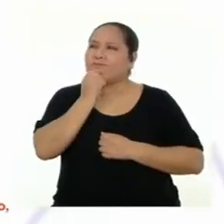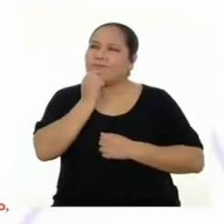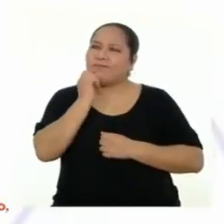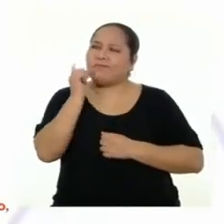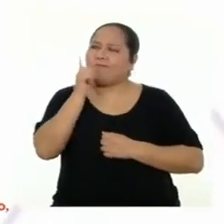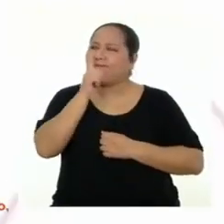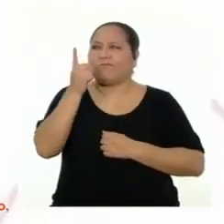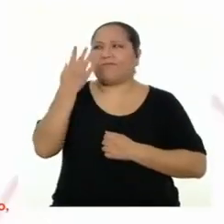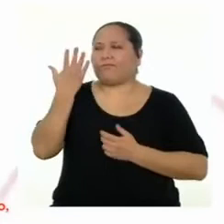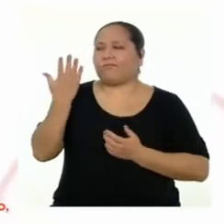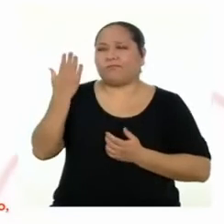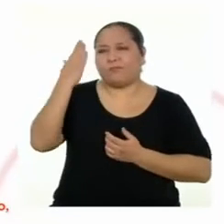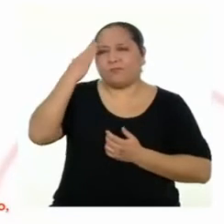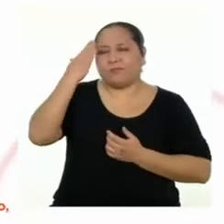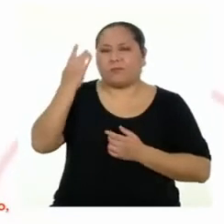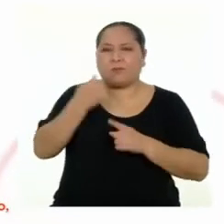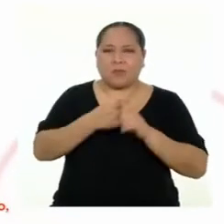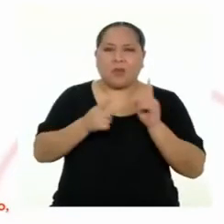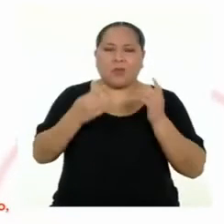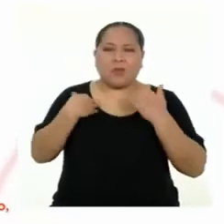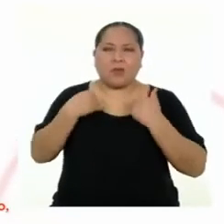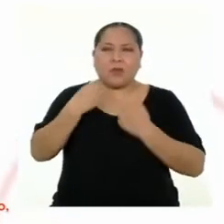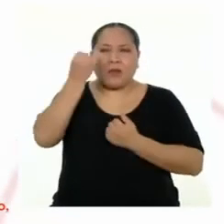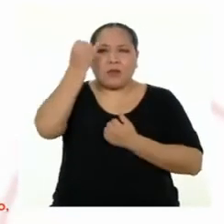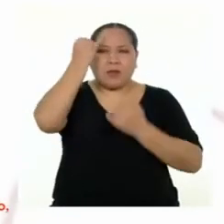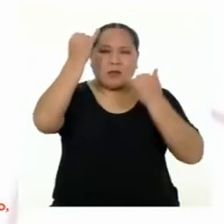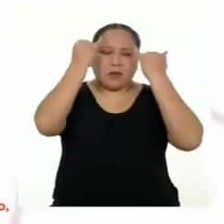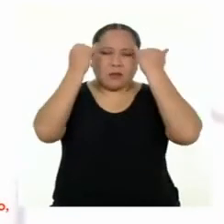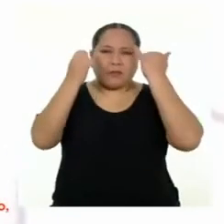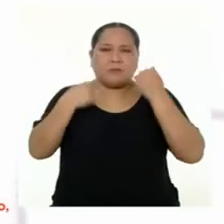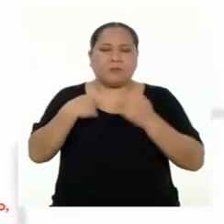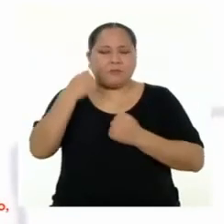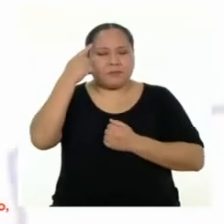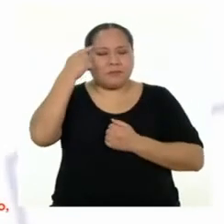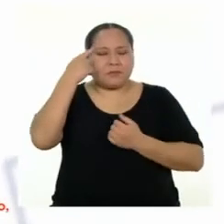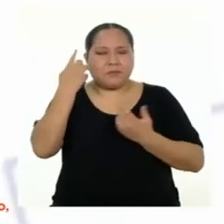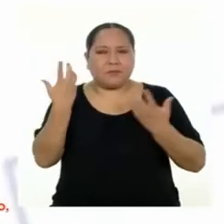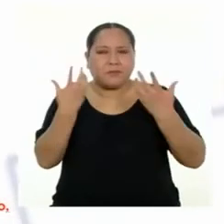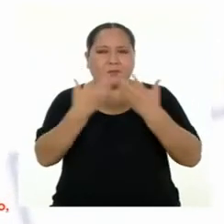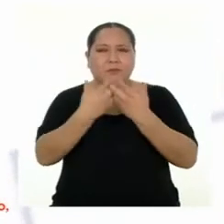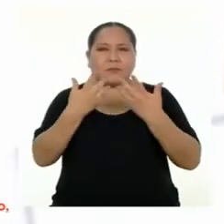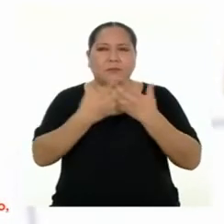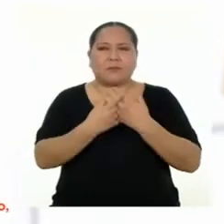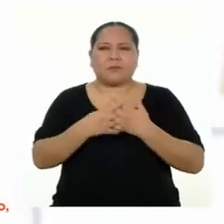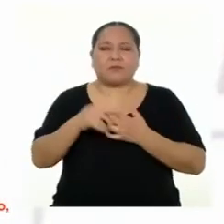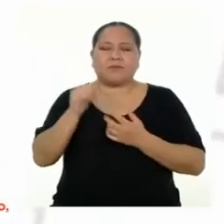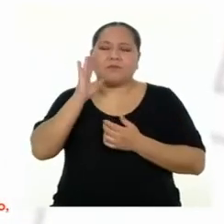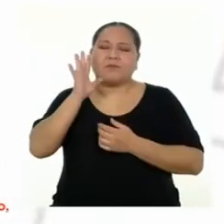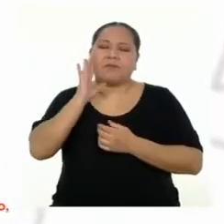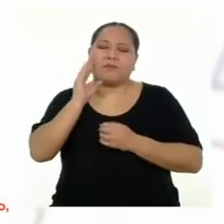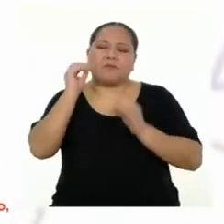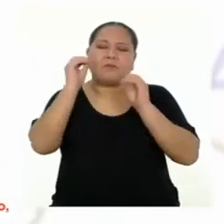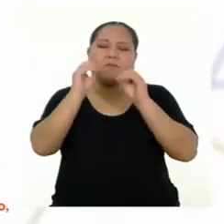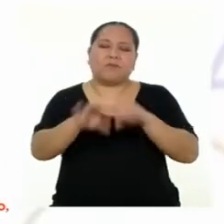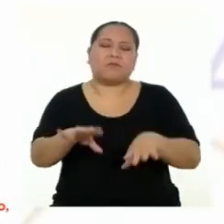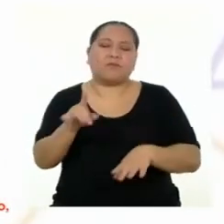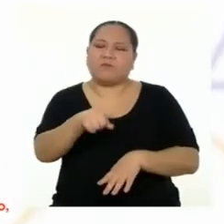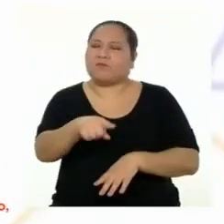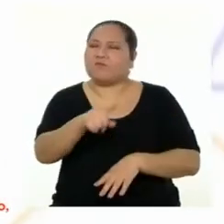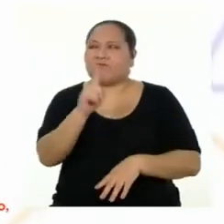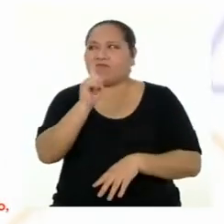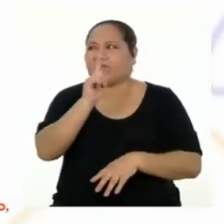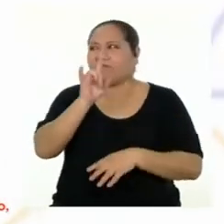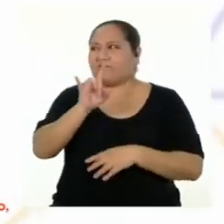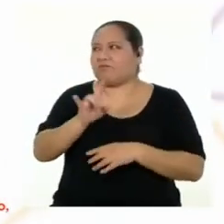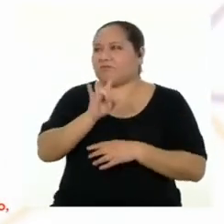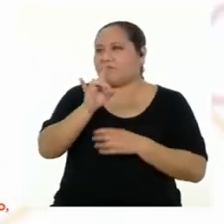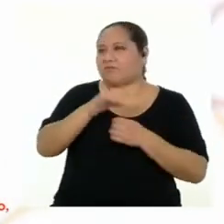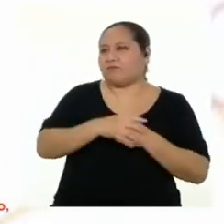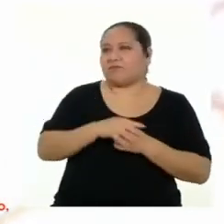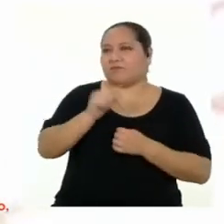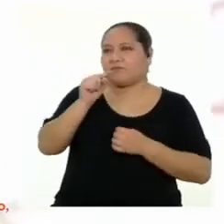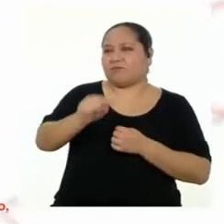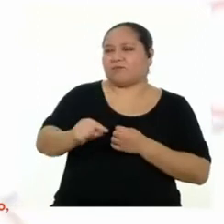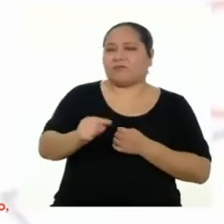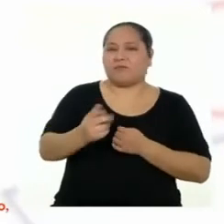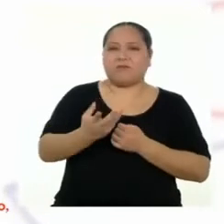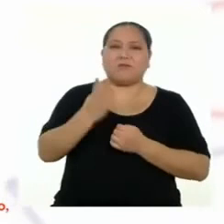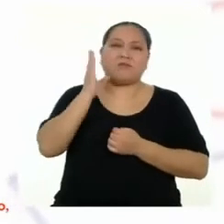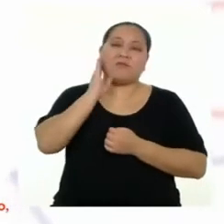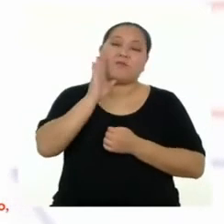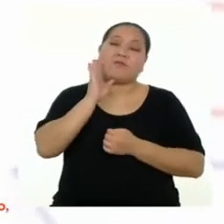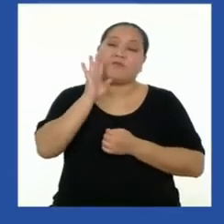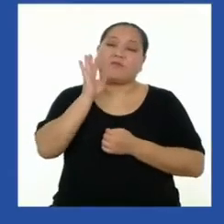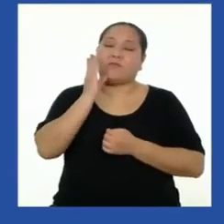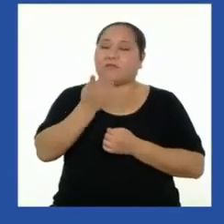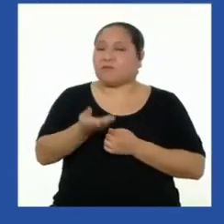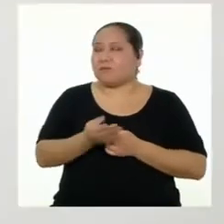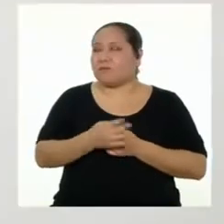pero tengo algunas ideas. Me parece que debe estar relacionado con algo que tiramos porque ya no nos es útil, ¿no? Es a lo que llamamos